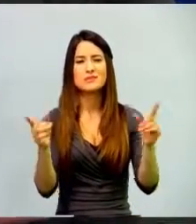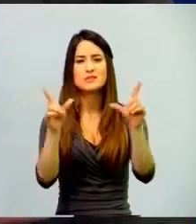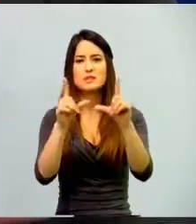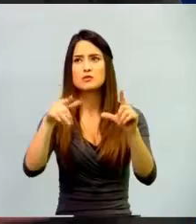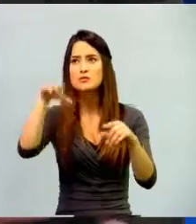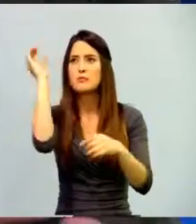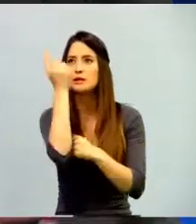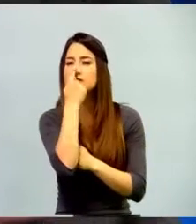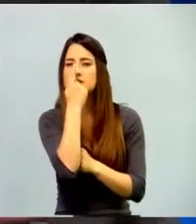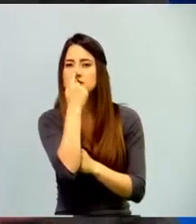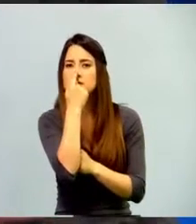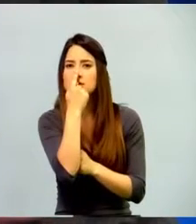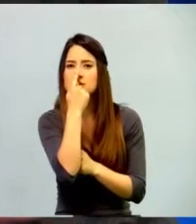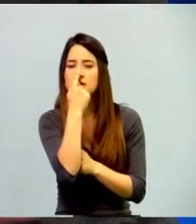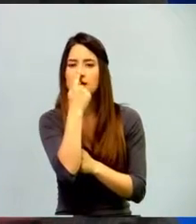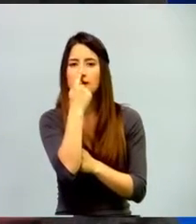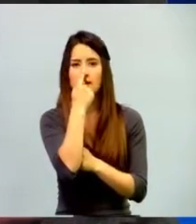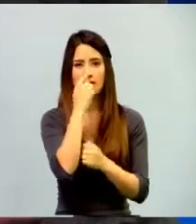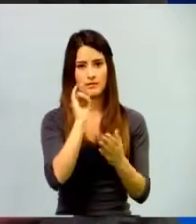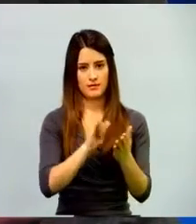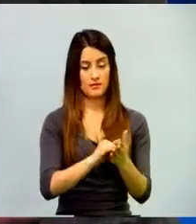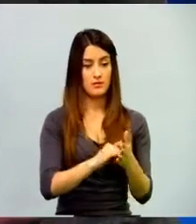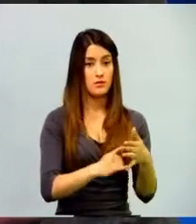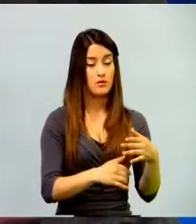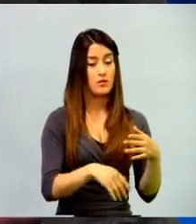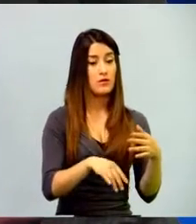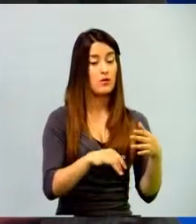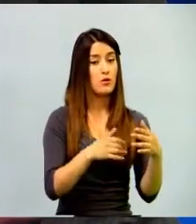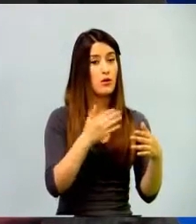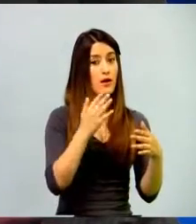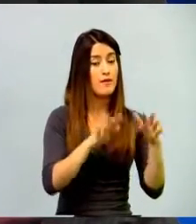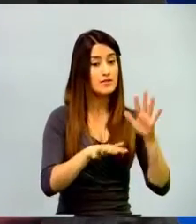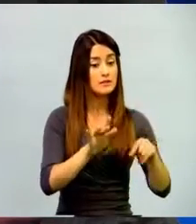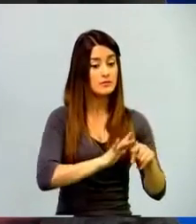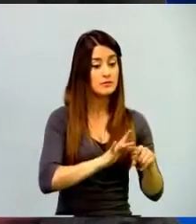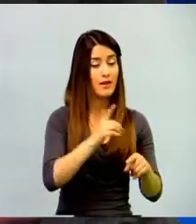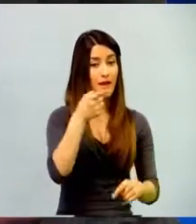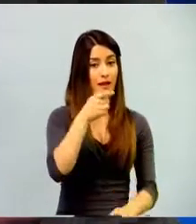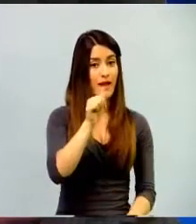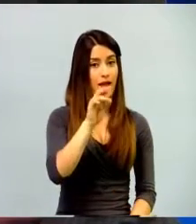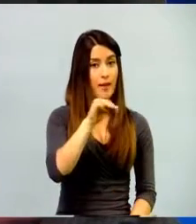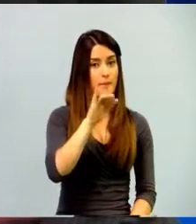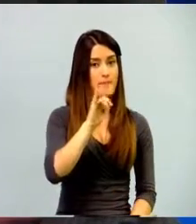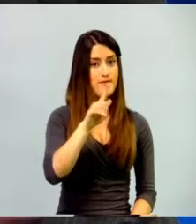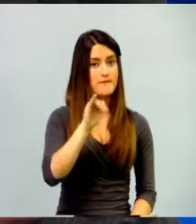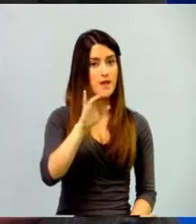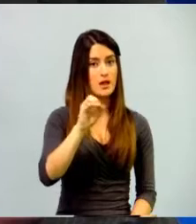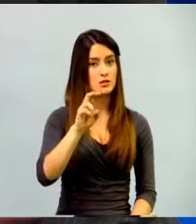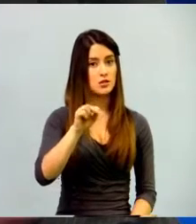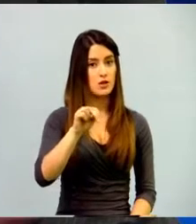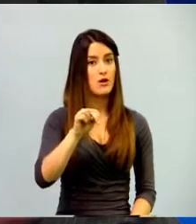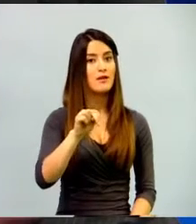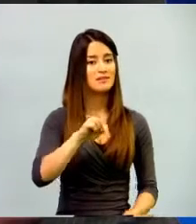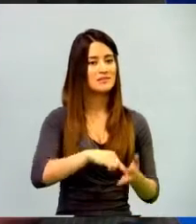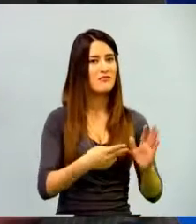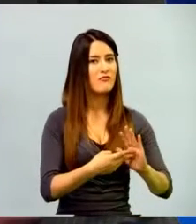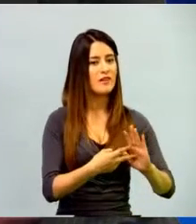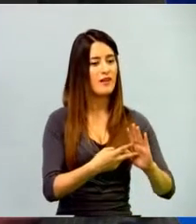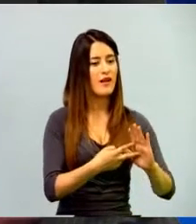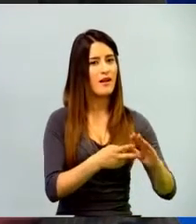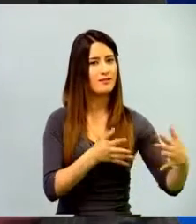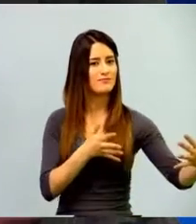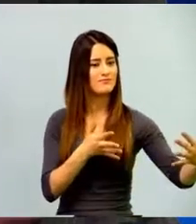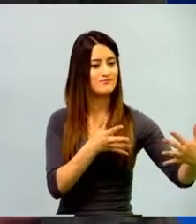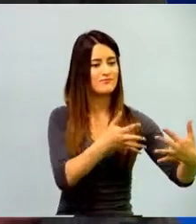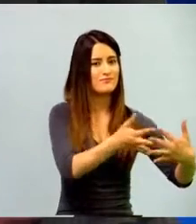la televisión. Cuando nosotros vemos gamificación, generalmente logramos que el estilo de aprendizaje que ellos tienen lo